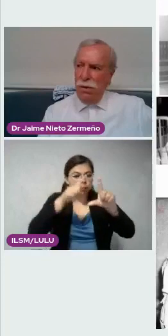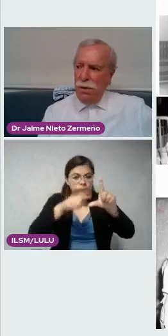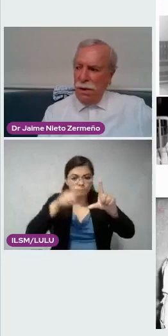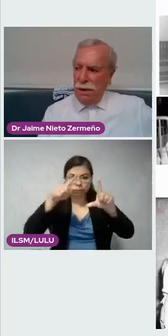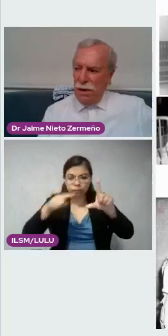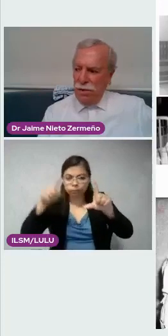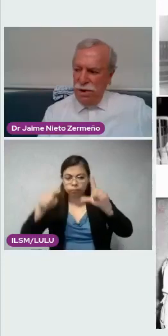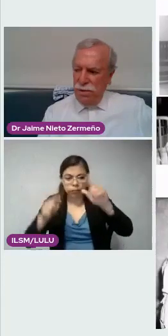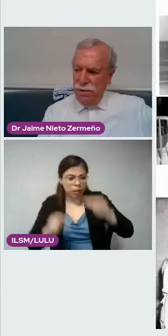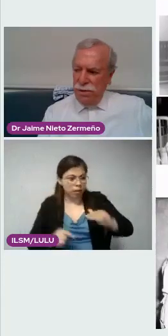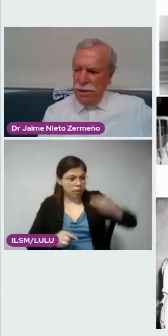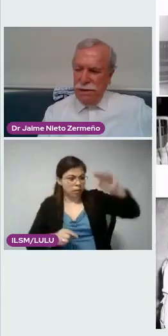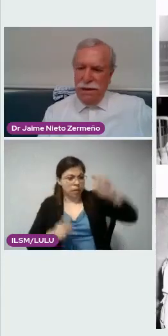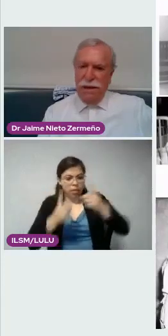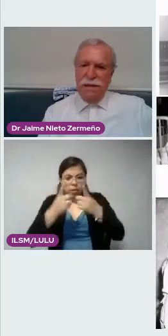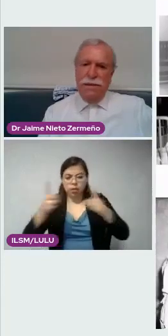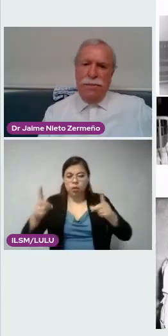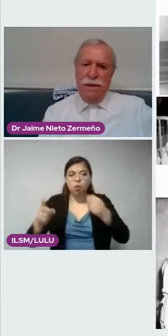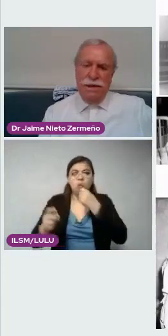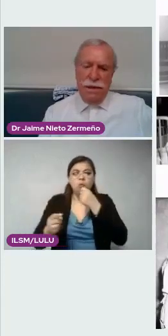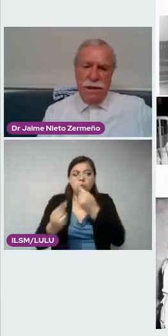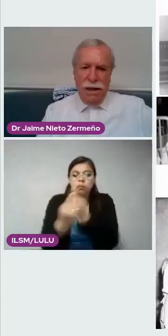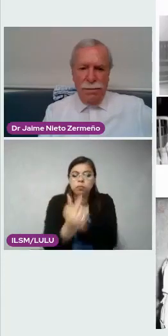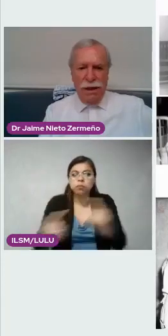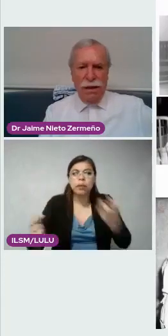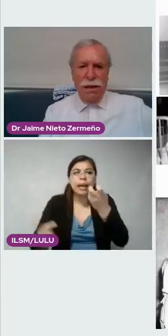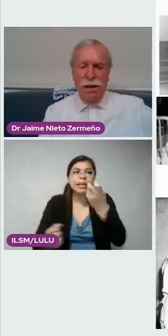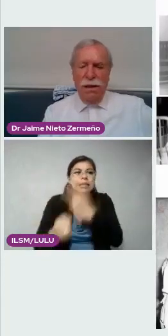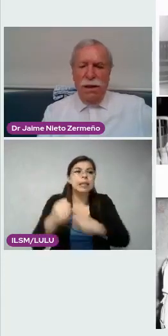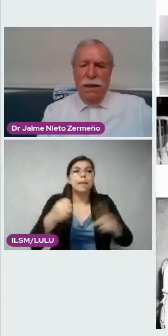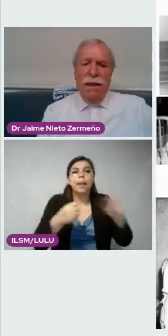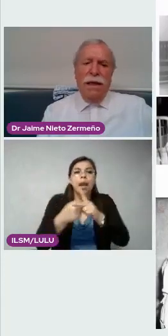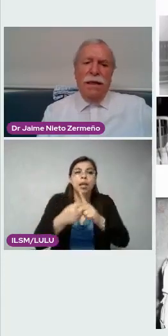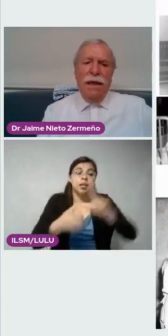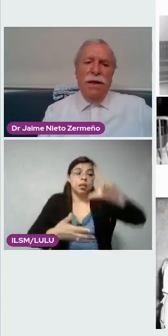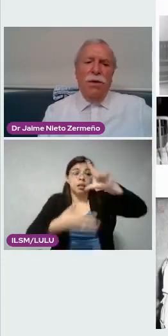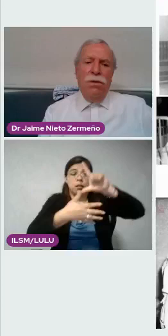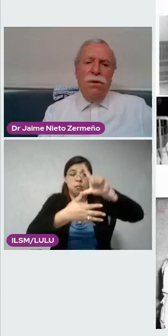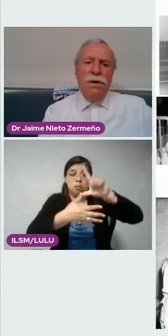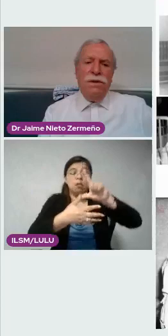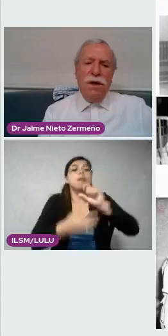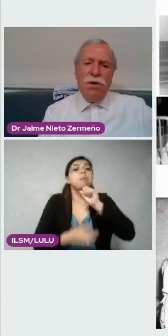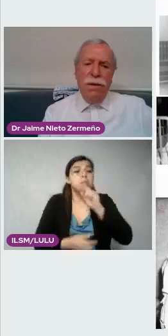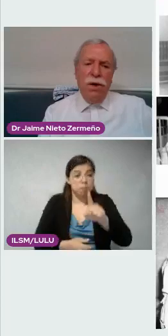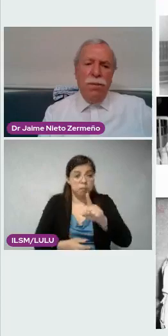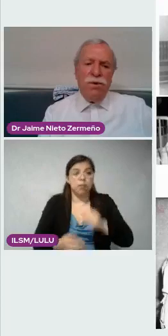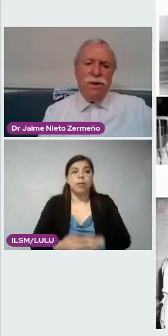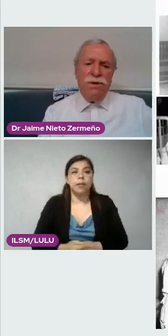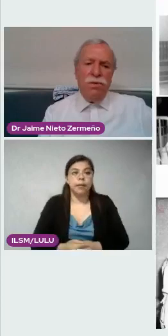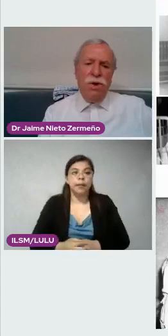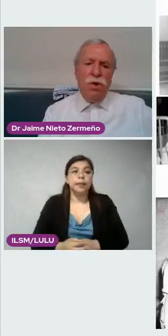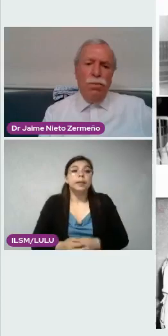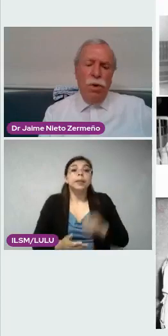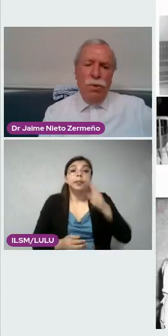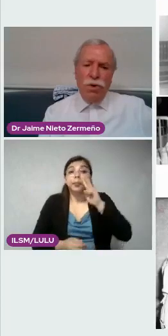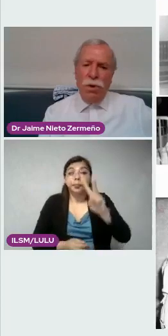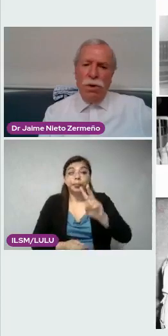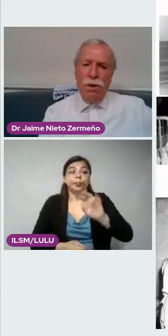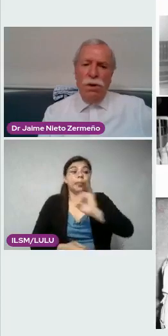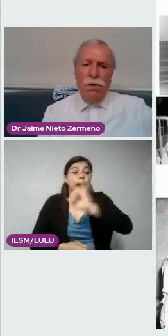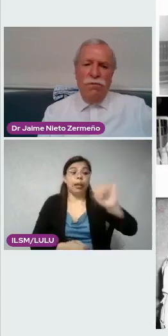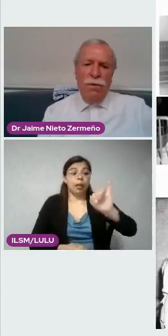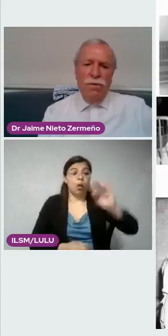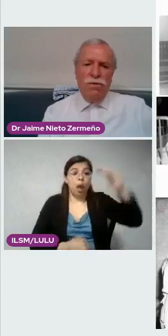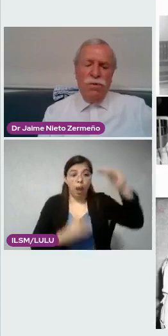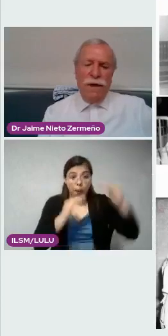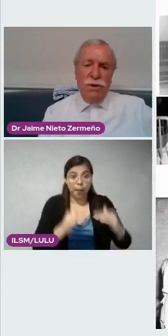en los niños en este país y en América. Del lado izquierdo abajo, ven ustedes, un niño en un pulmotor.